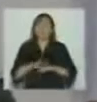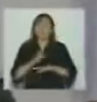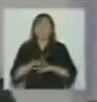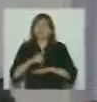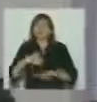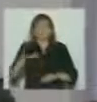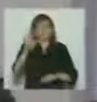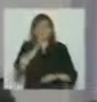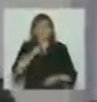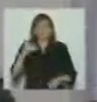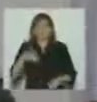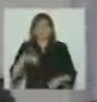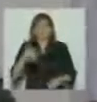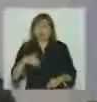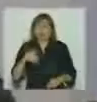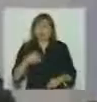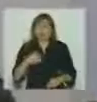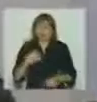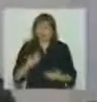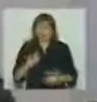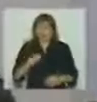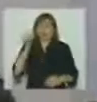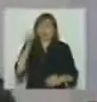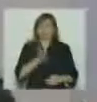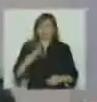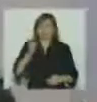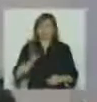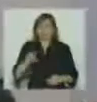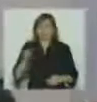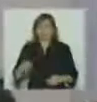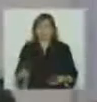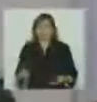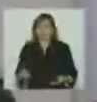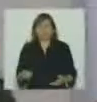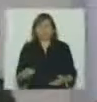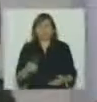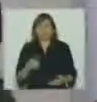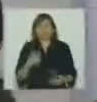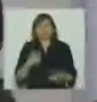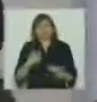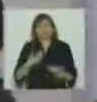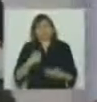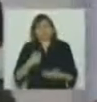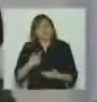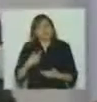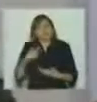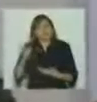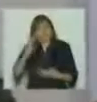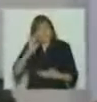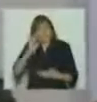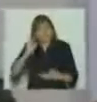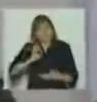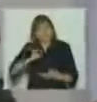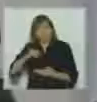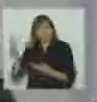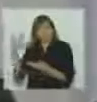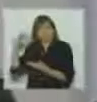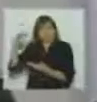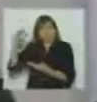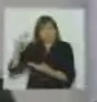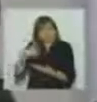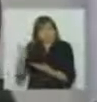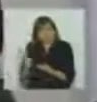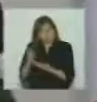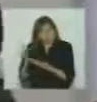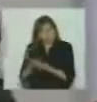el tomar las decisiones a su debido tiempo porque yo repaso estos cuatro años y en